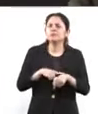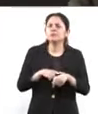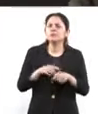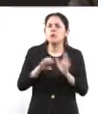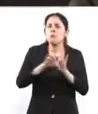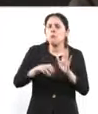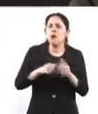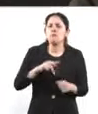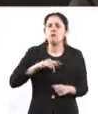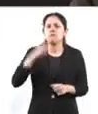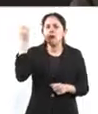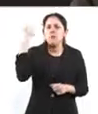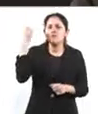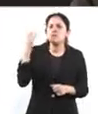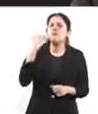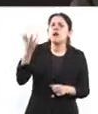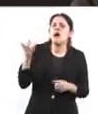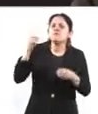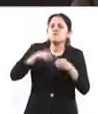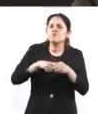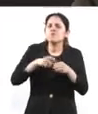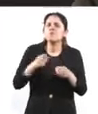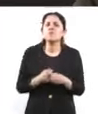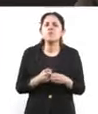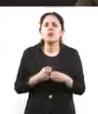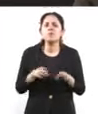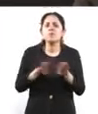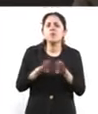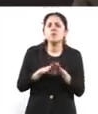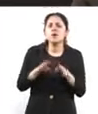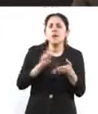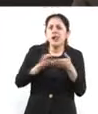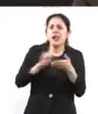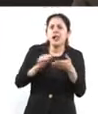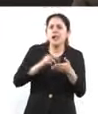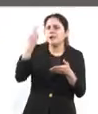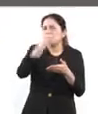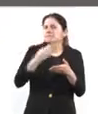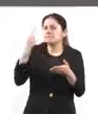y si hay algún filtro para revisar que sea un evento regular?